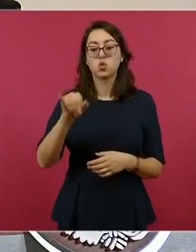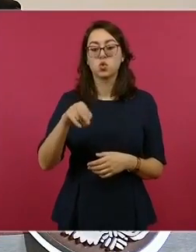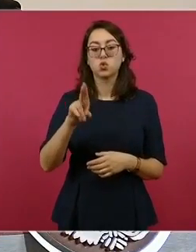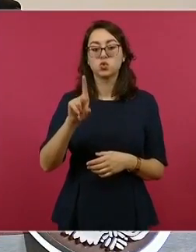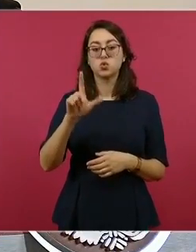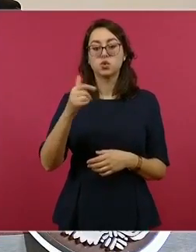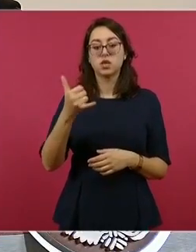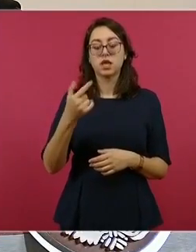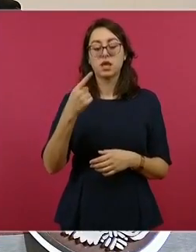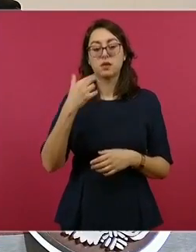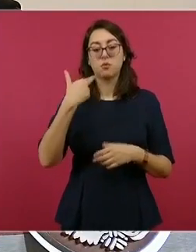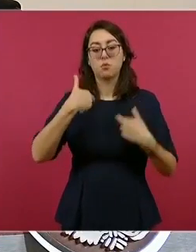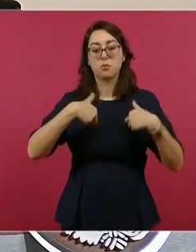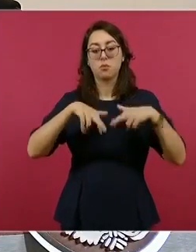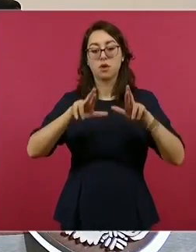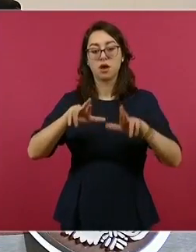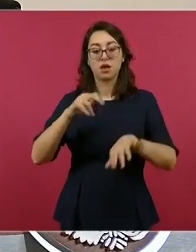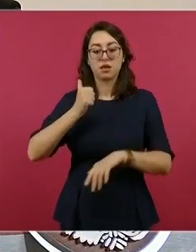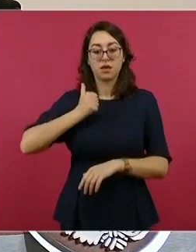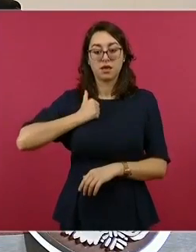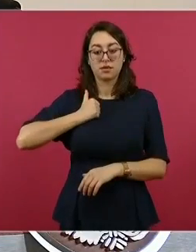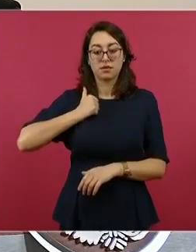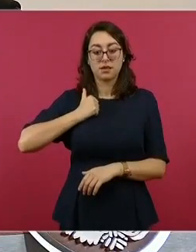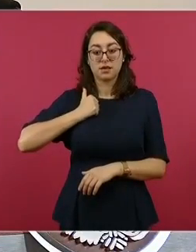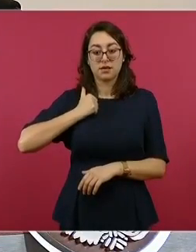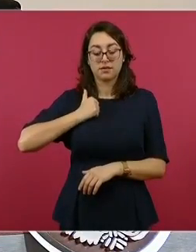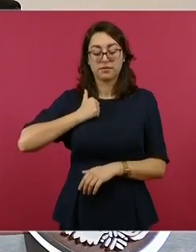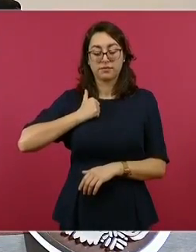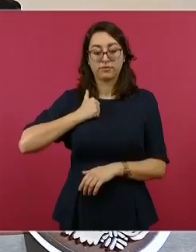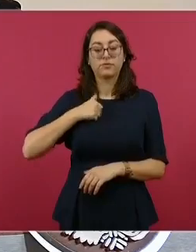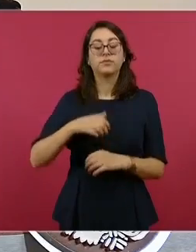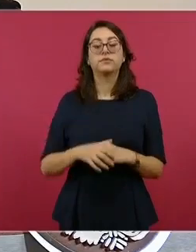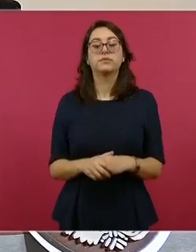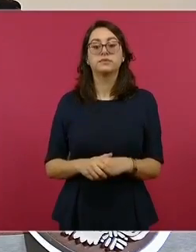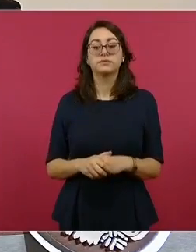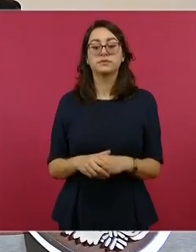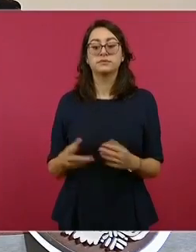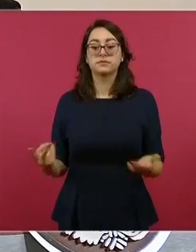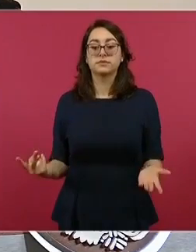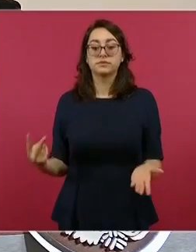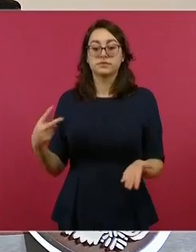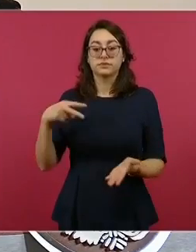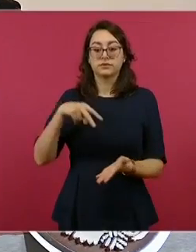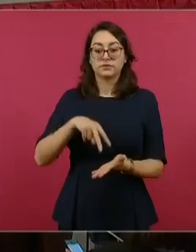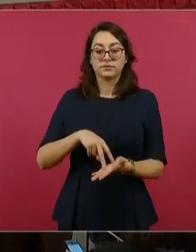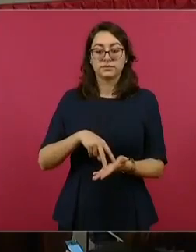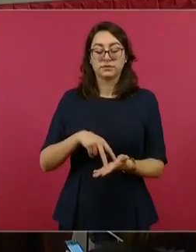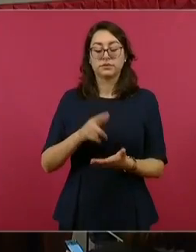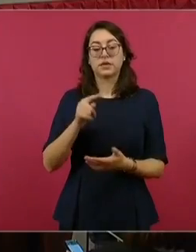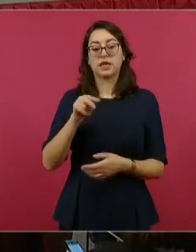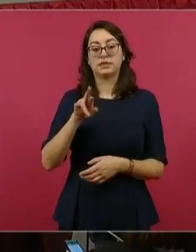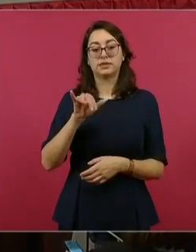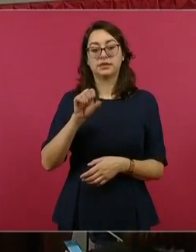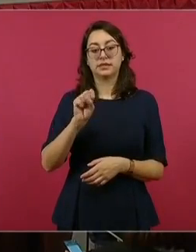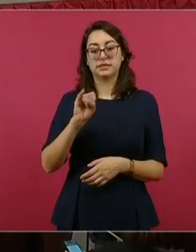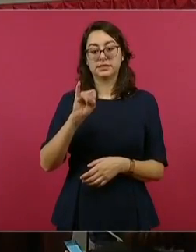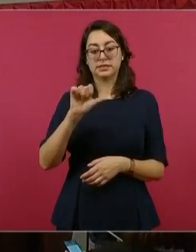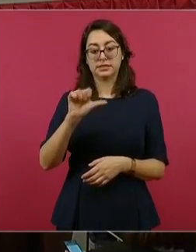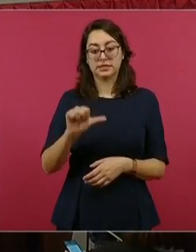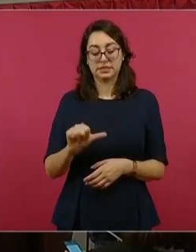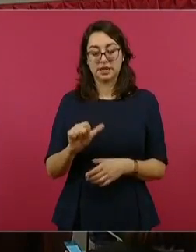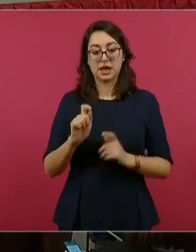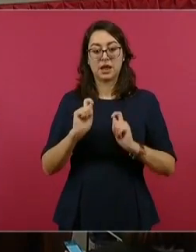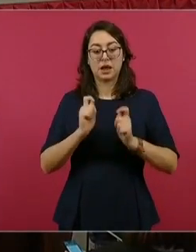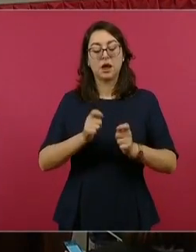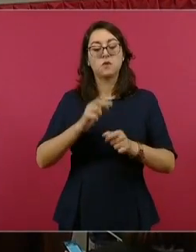de Canadá y presencialmente Tricia Guedes, ministra adjunta